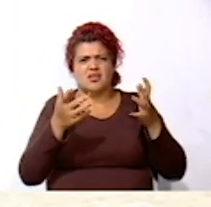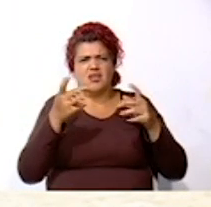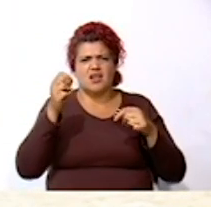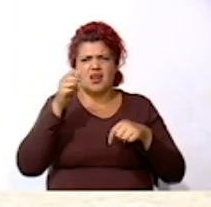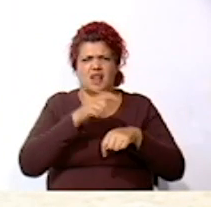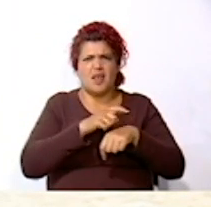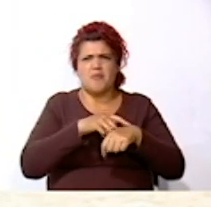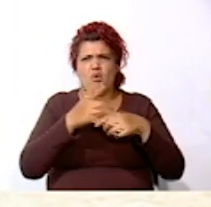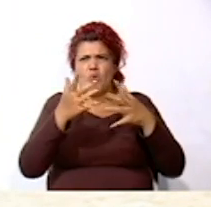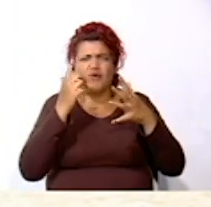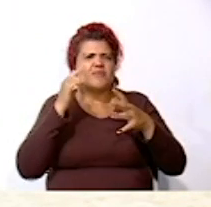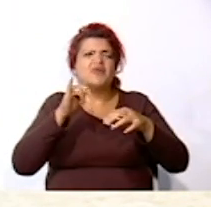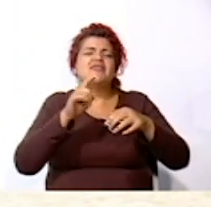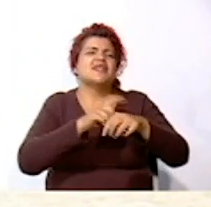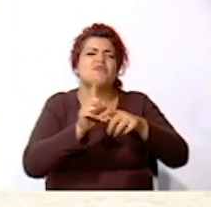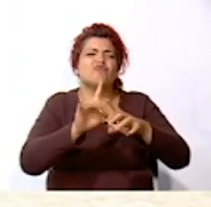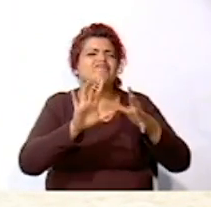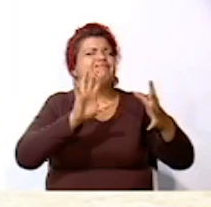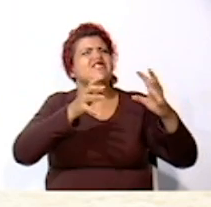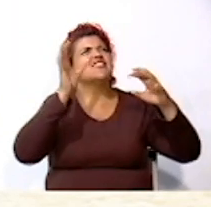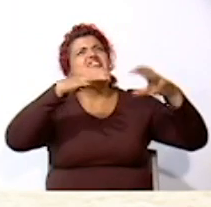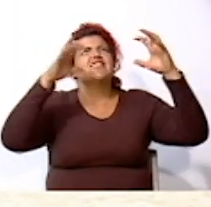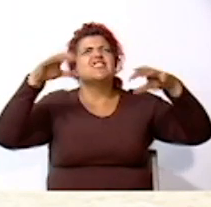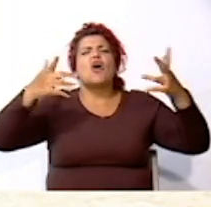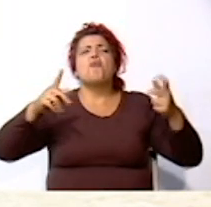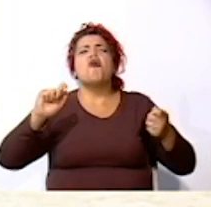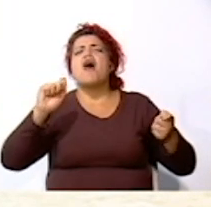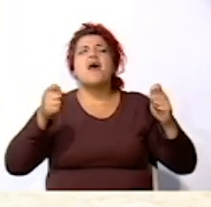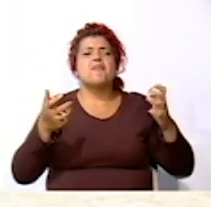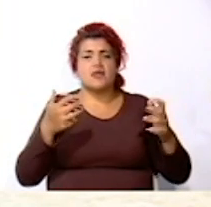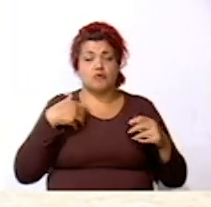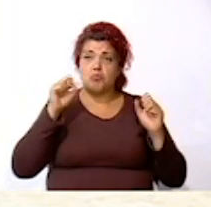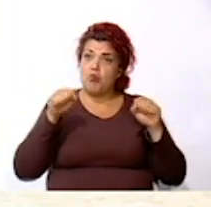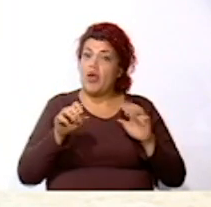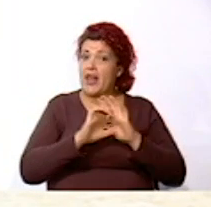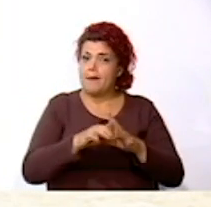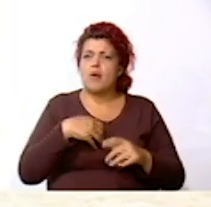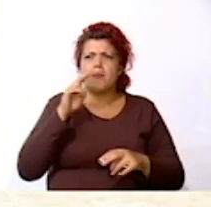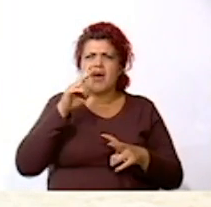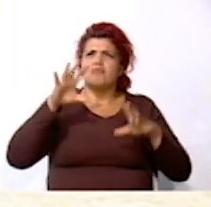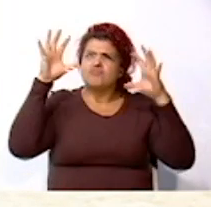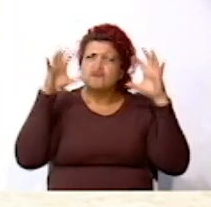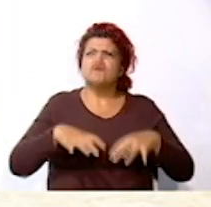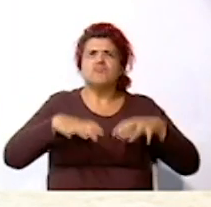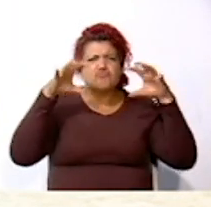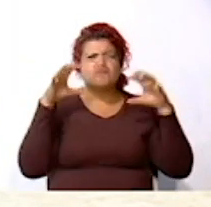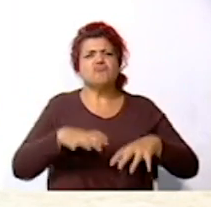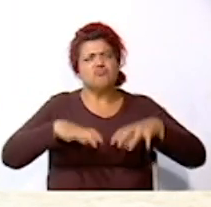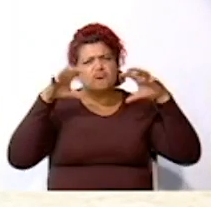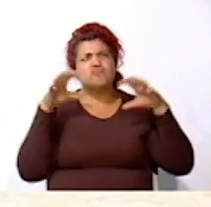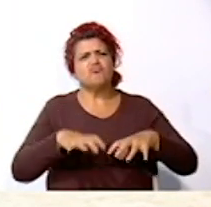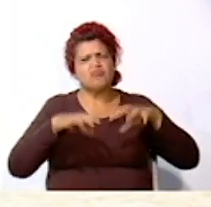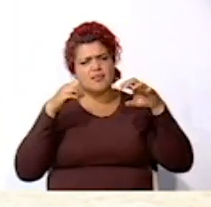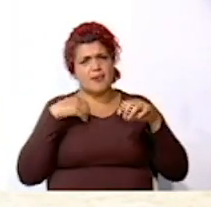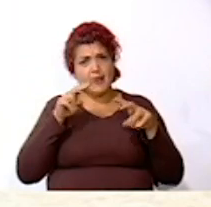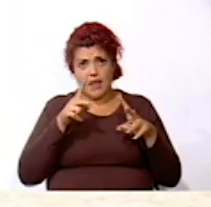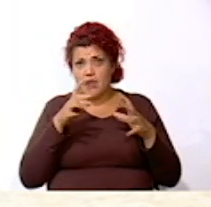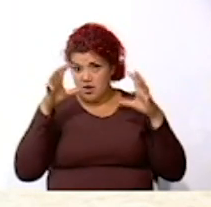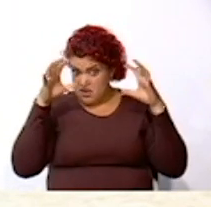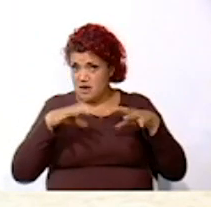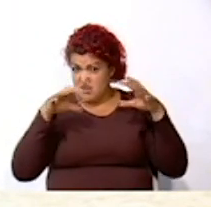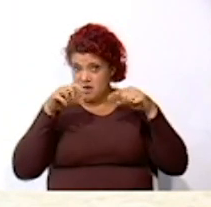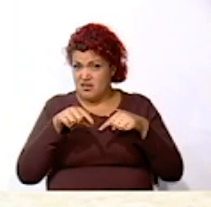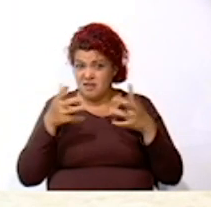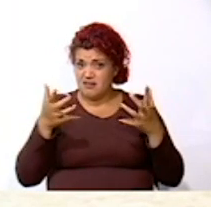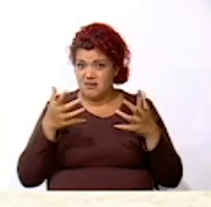Por ejemplo Podemos ver muchas lluvias o lluvias intensas La lluvia es un fenómeno que consiste